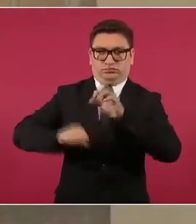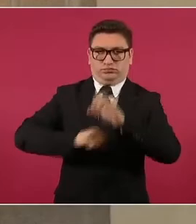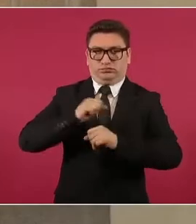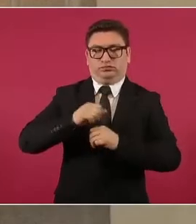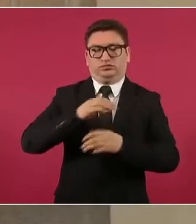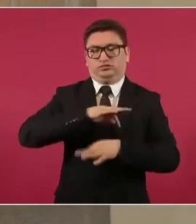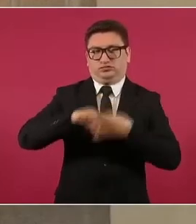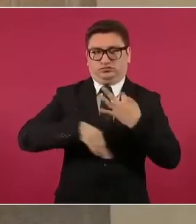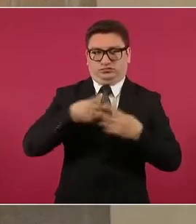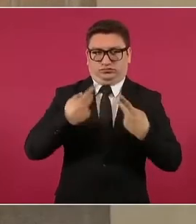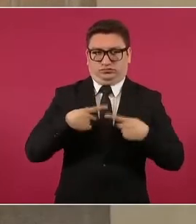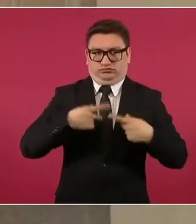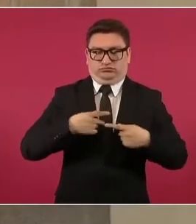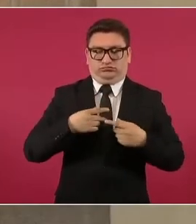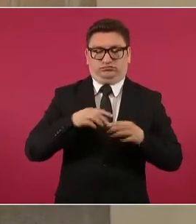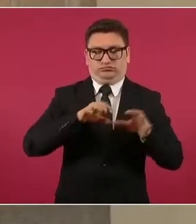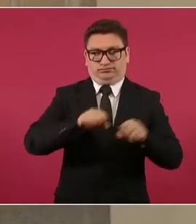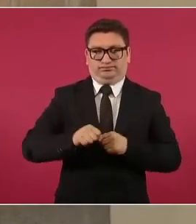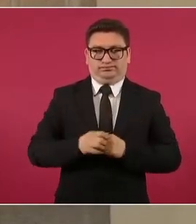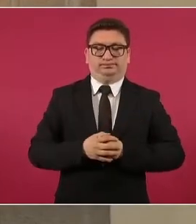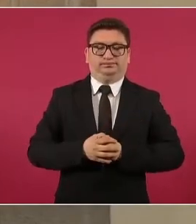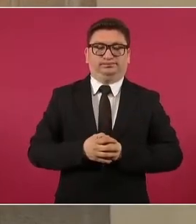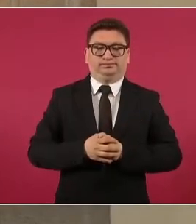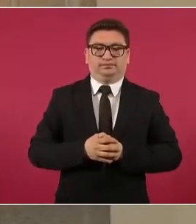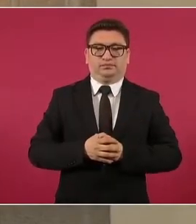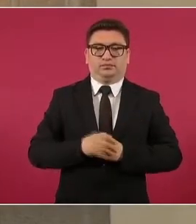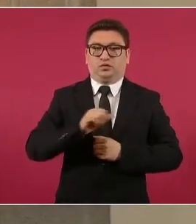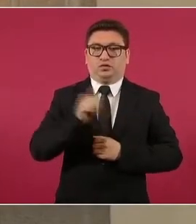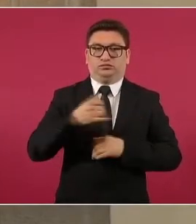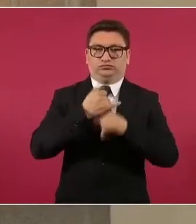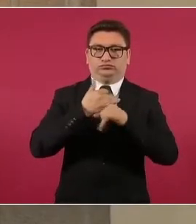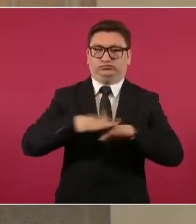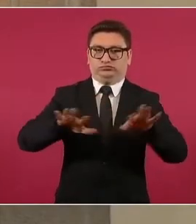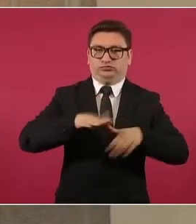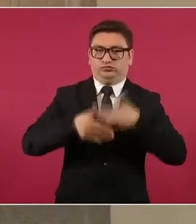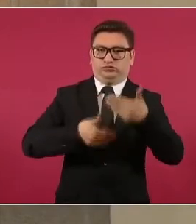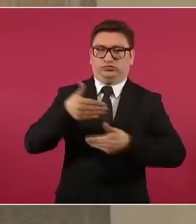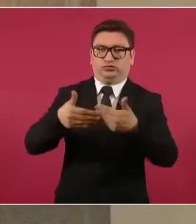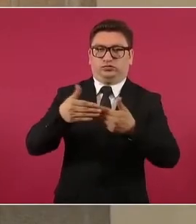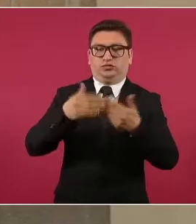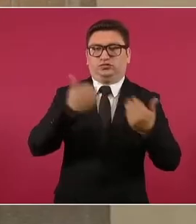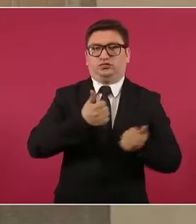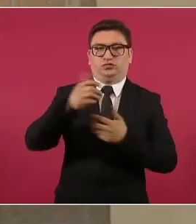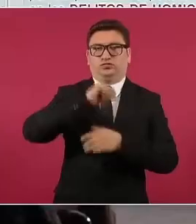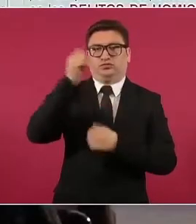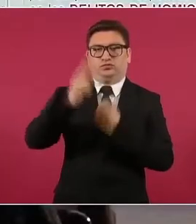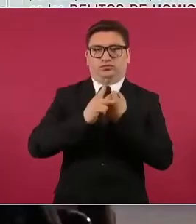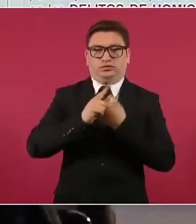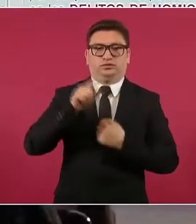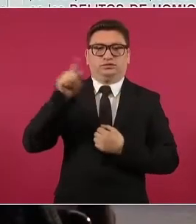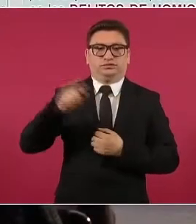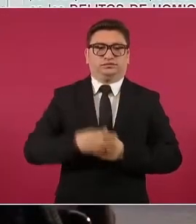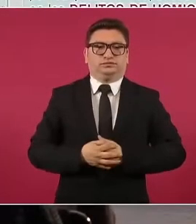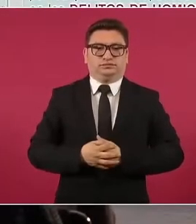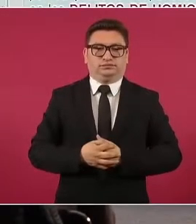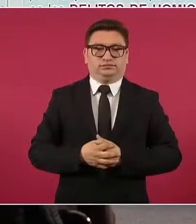fuerzas de seguridad. Se informa del proceso de extradición realizado